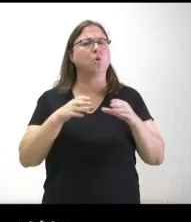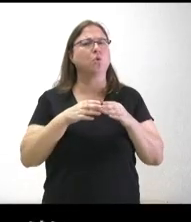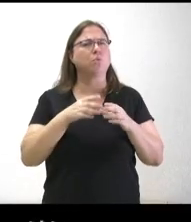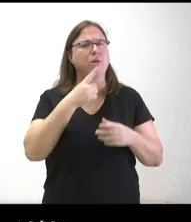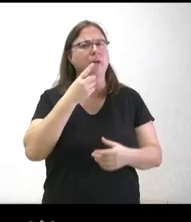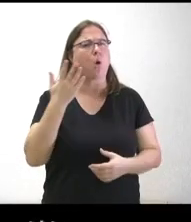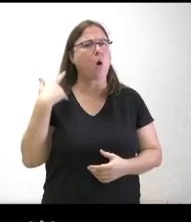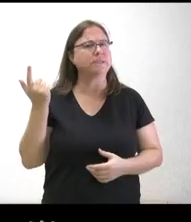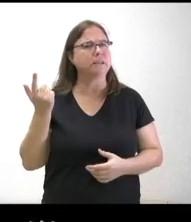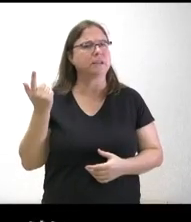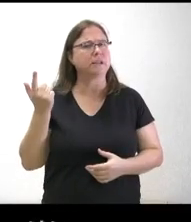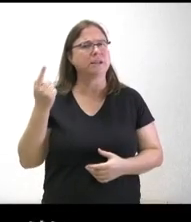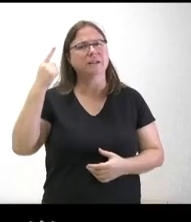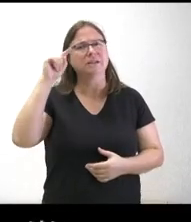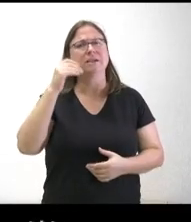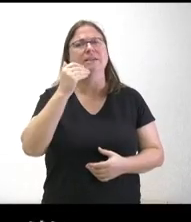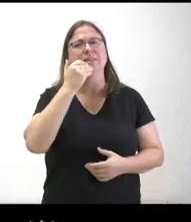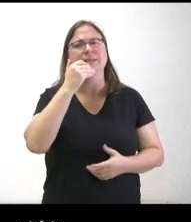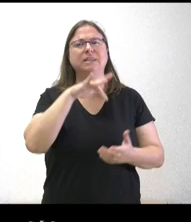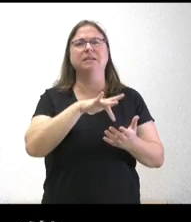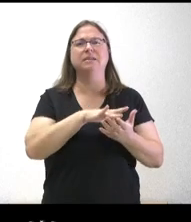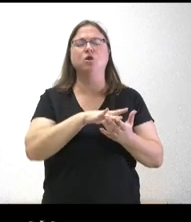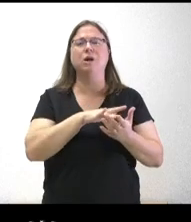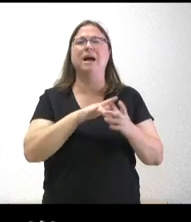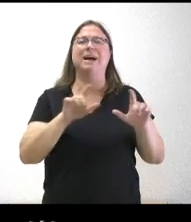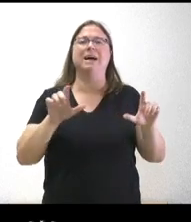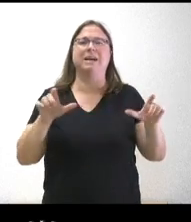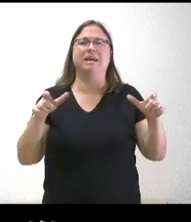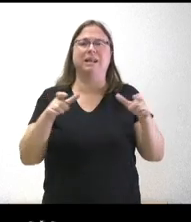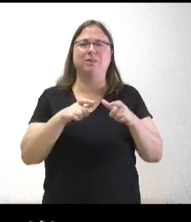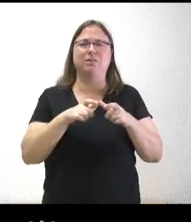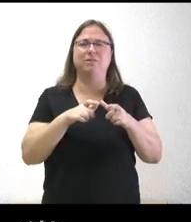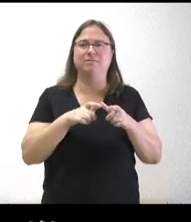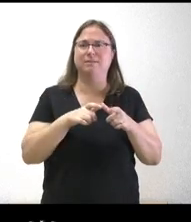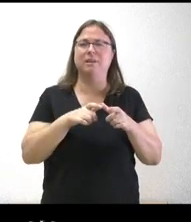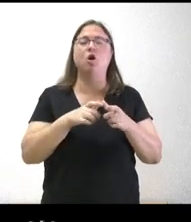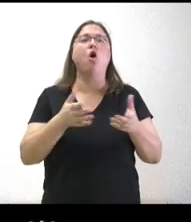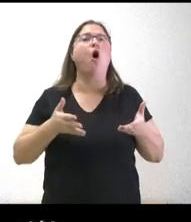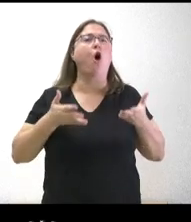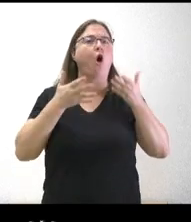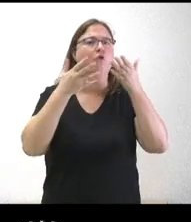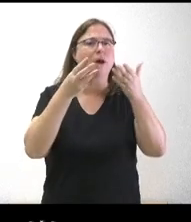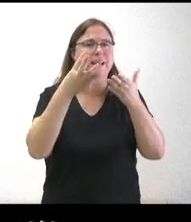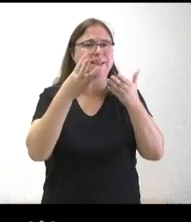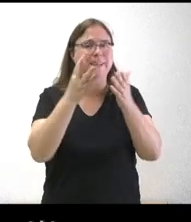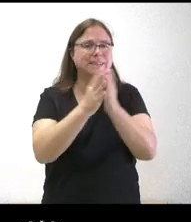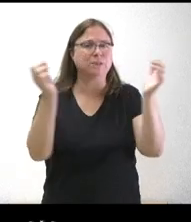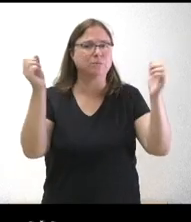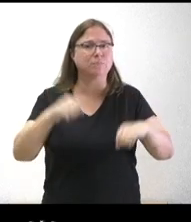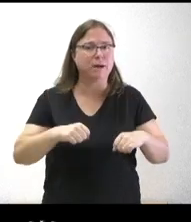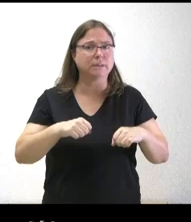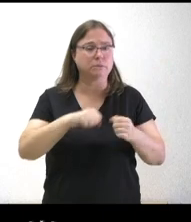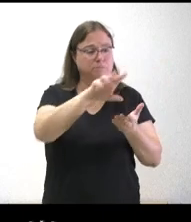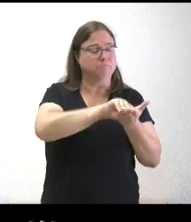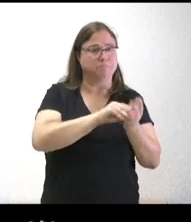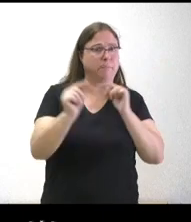dijo ayer y si en esa reunión aparte de los tres pactos que ofreció que no se recogieron